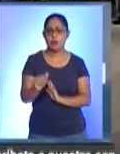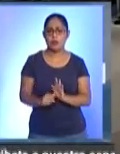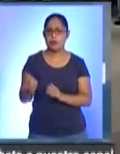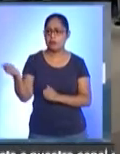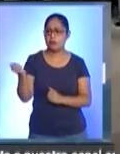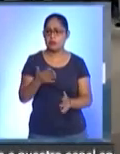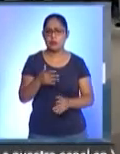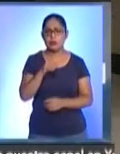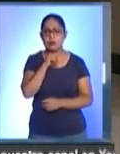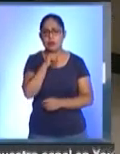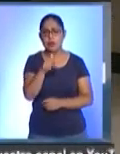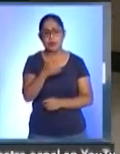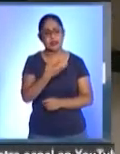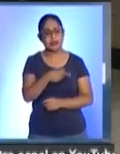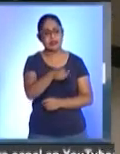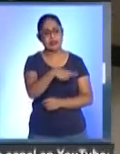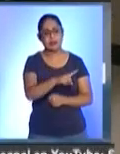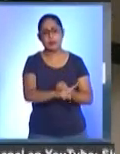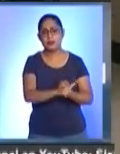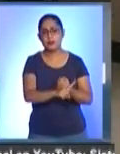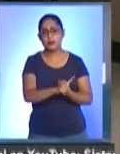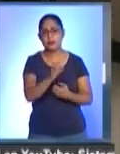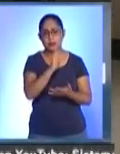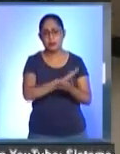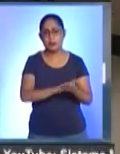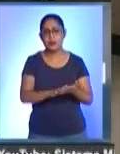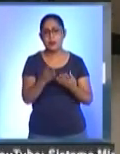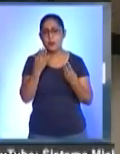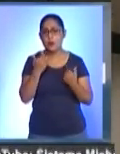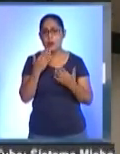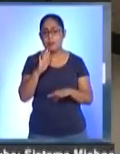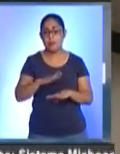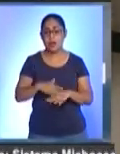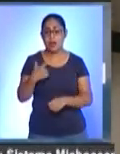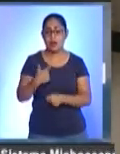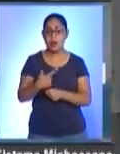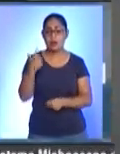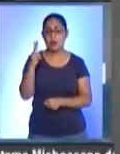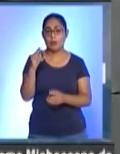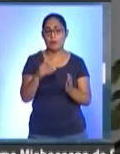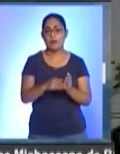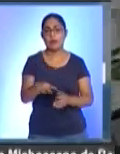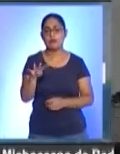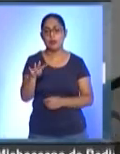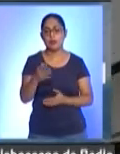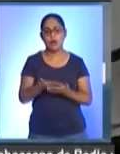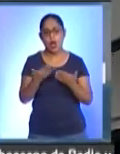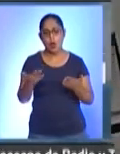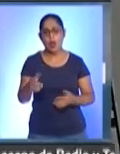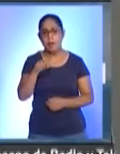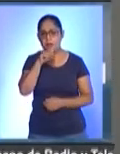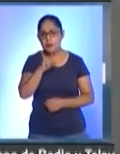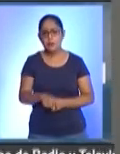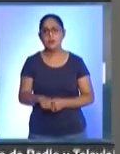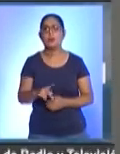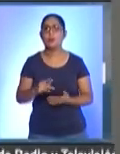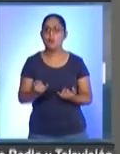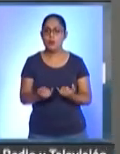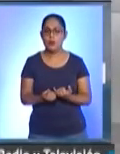El problema de abasto, aclaró el médico, se agravó en 2019 y este año, dijo, la situación es crítica.